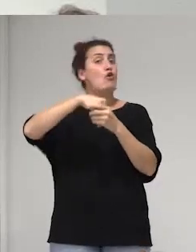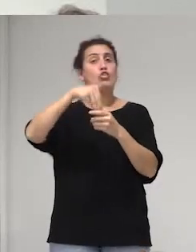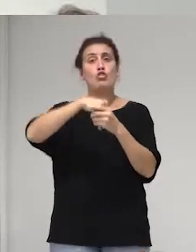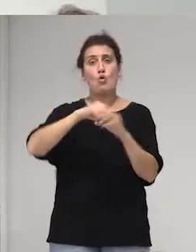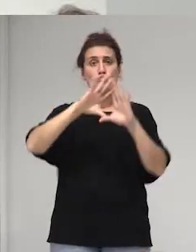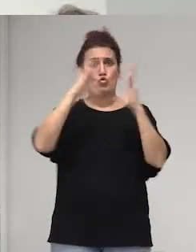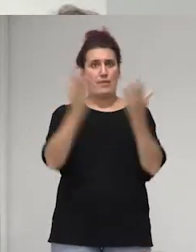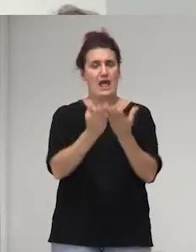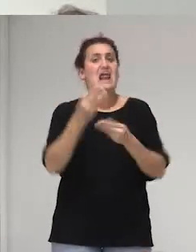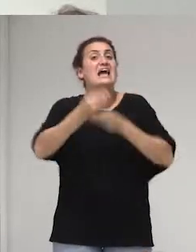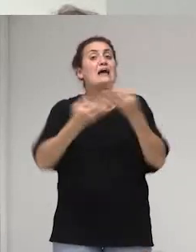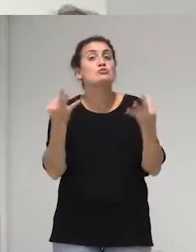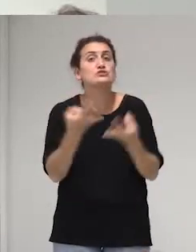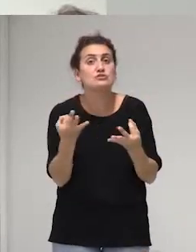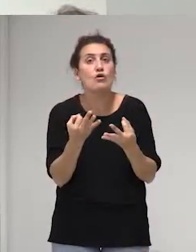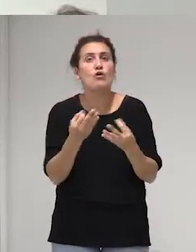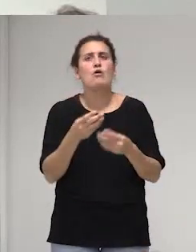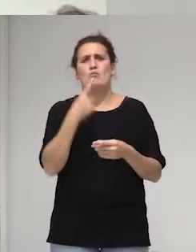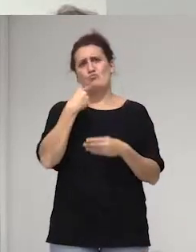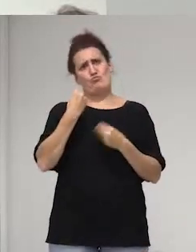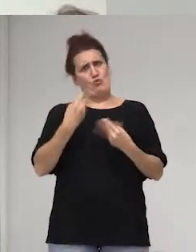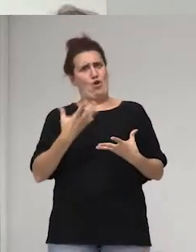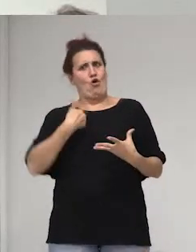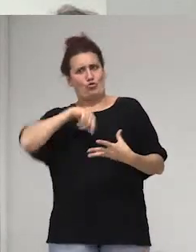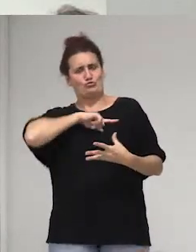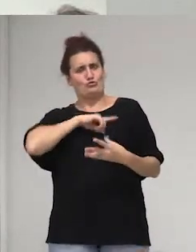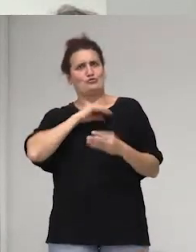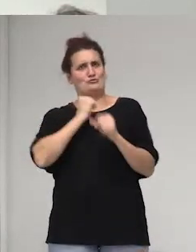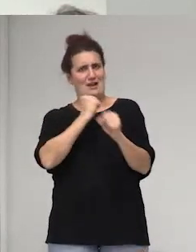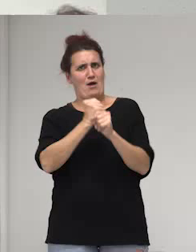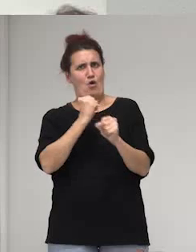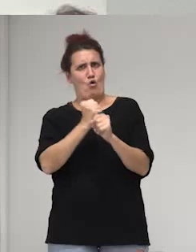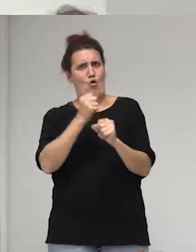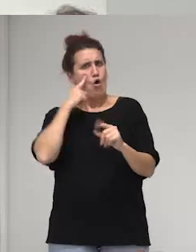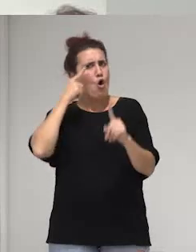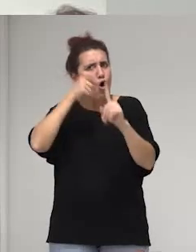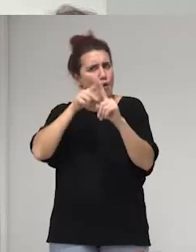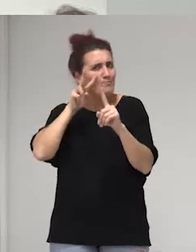ah bueno hemos hecho muchos hemos hecho un observatorio